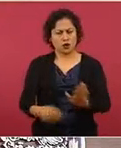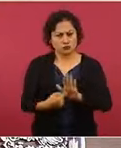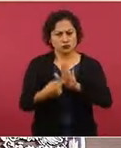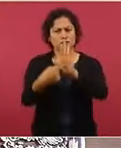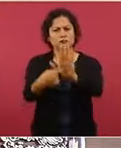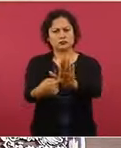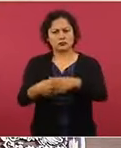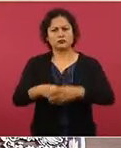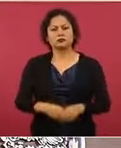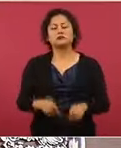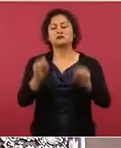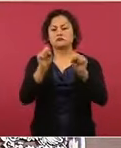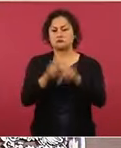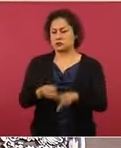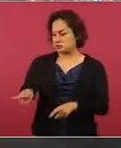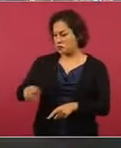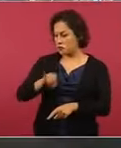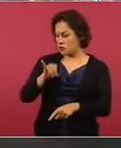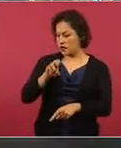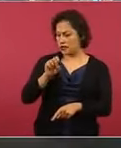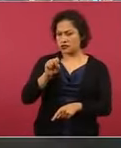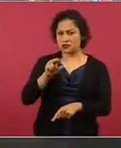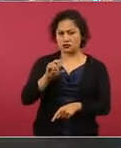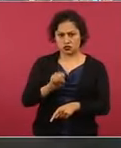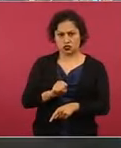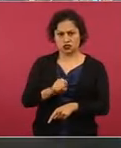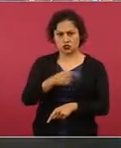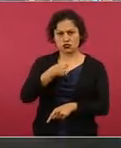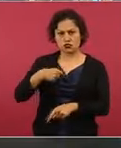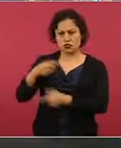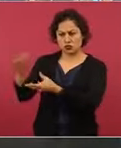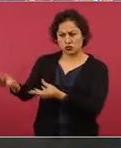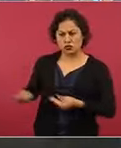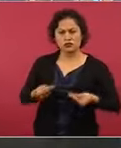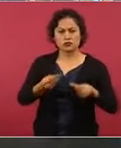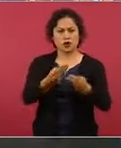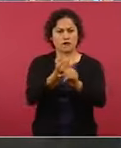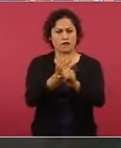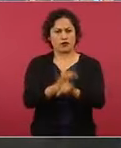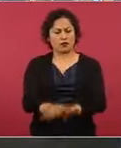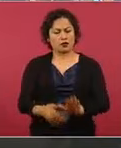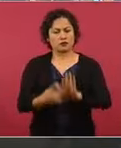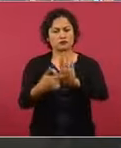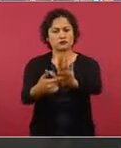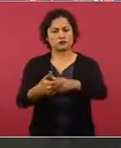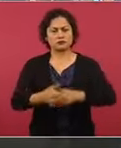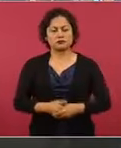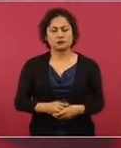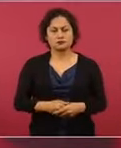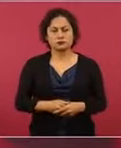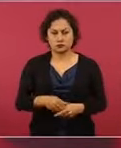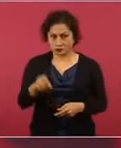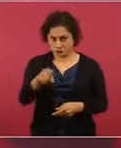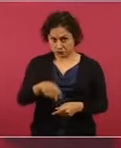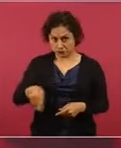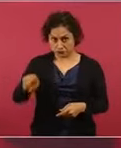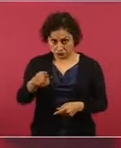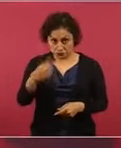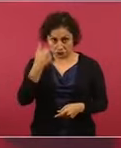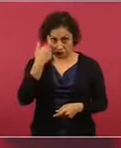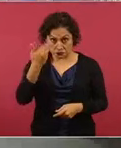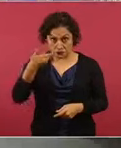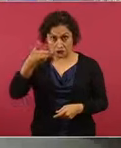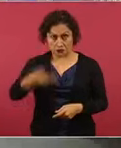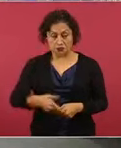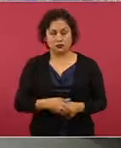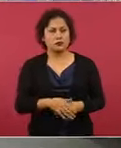de Jesús a dar a conocer todo lo que ustedes están solicitando. ¿Por